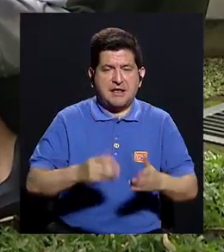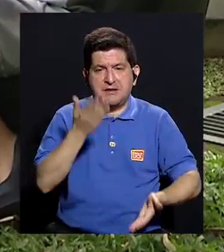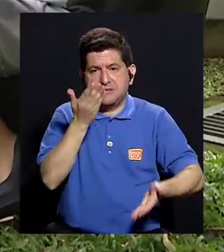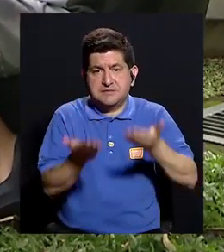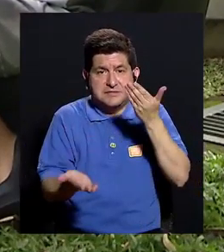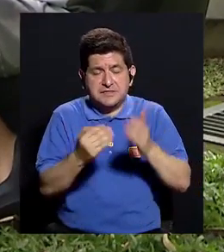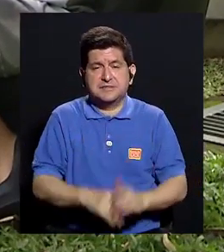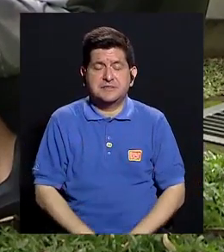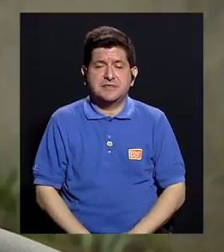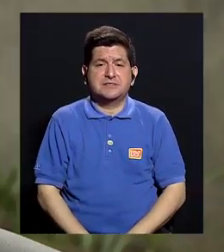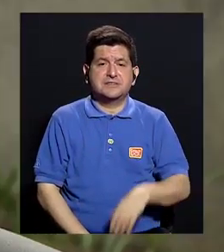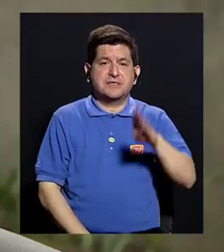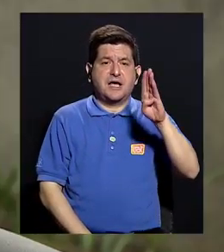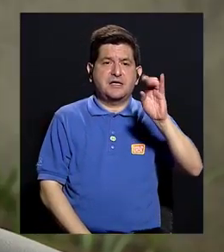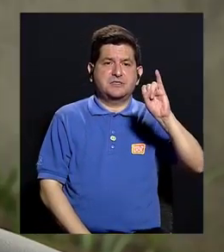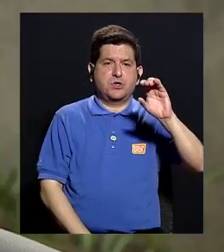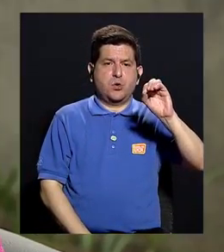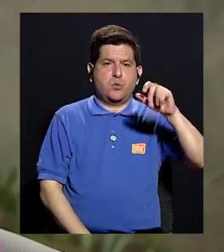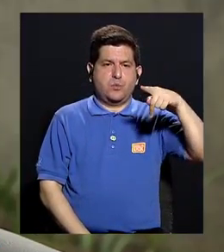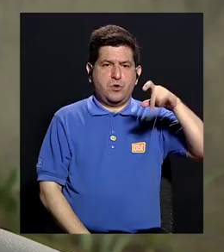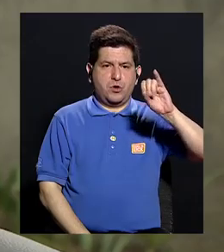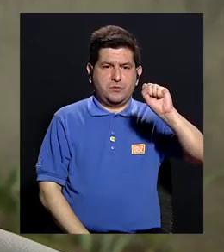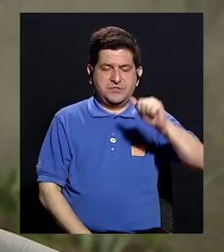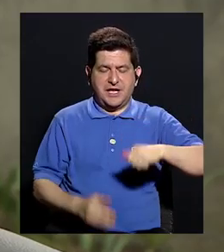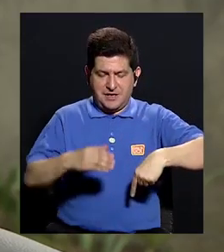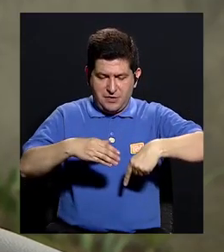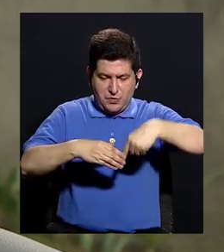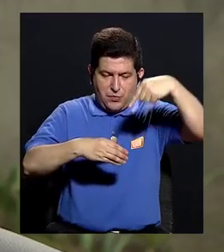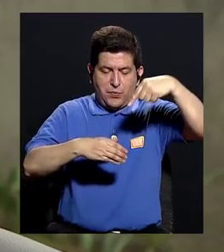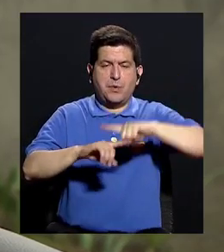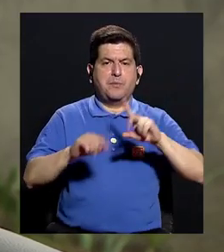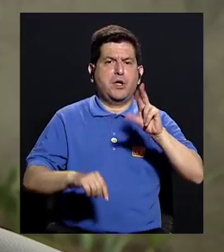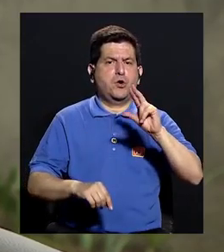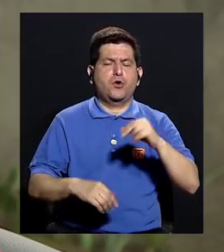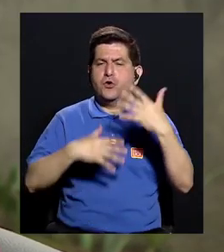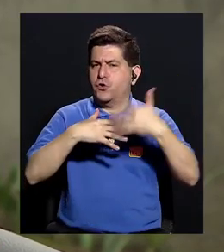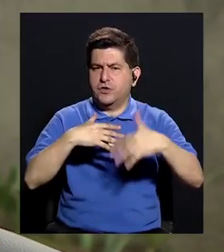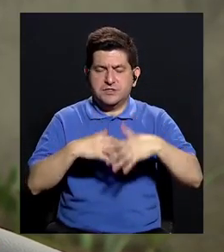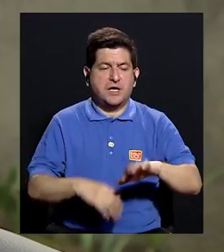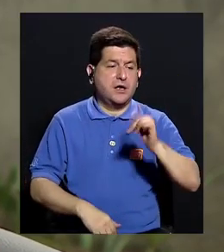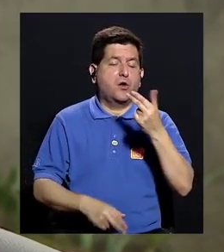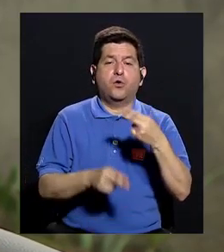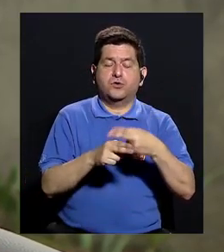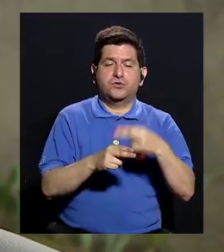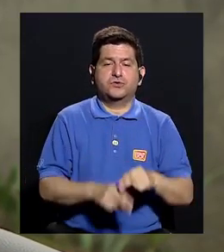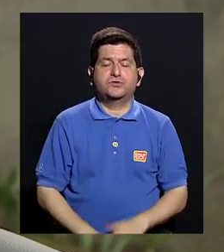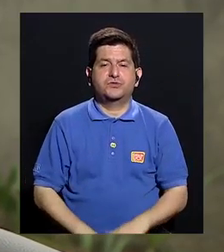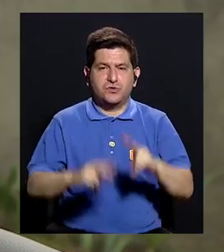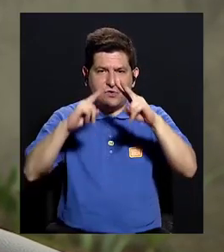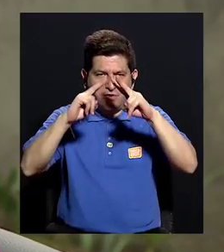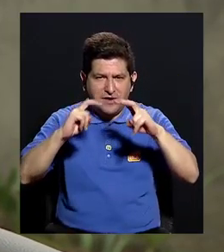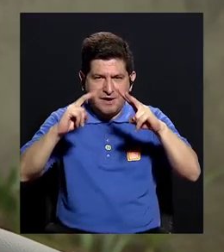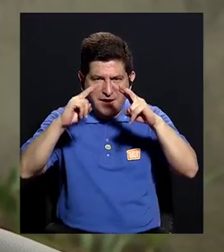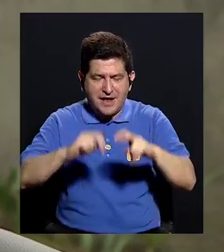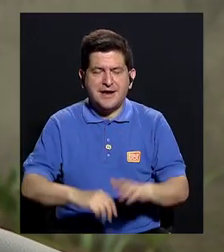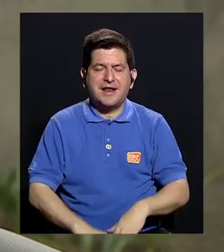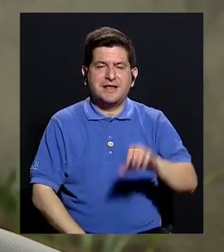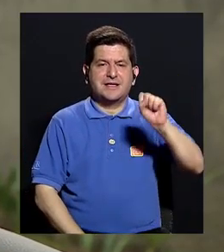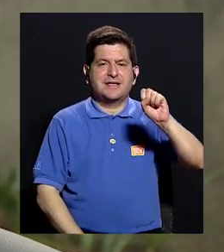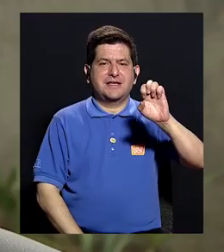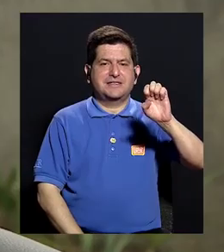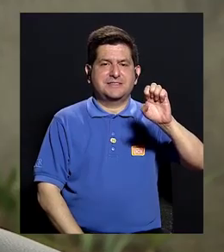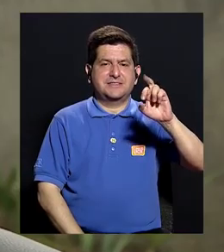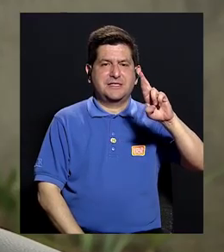de la biopsia intestinal, pero no voy a hacerme los exámenes de sangre. Hay otros que se llaman serologías, que son